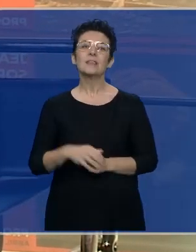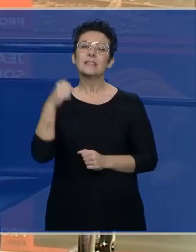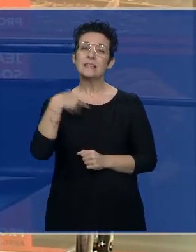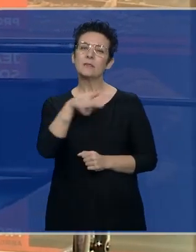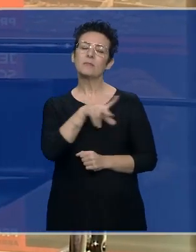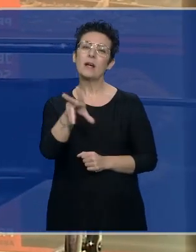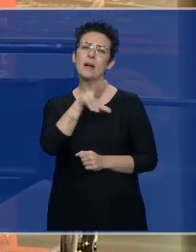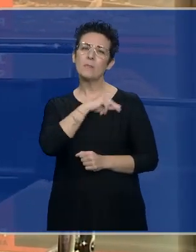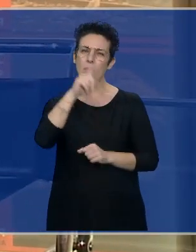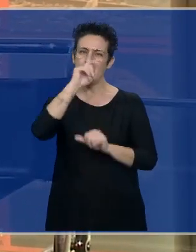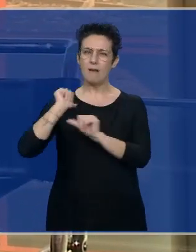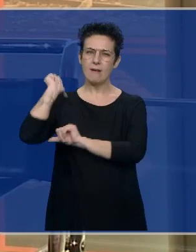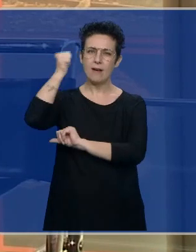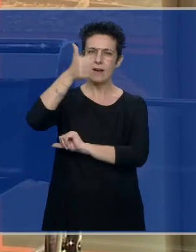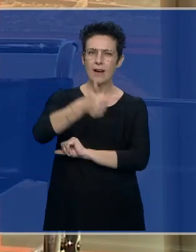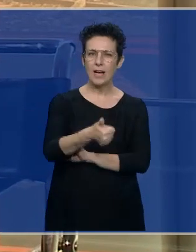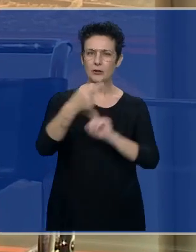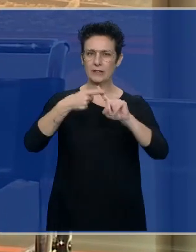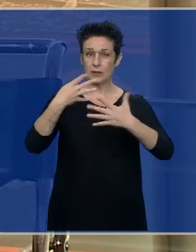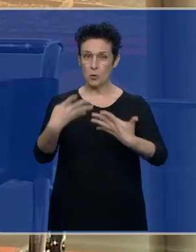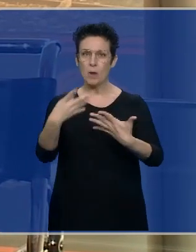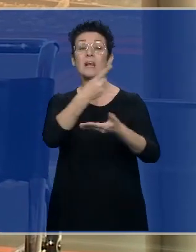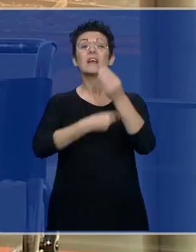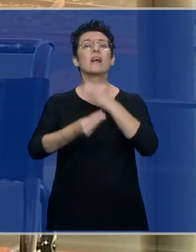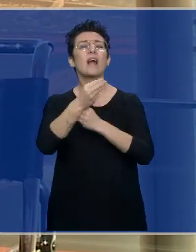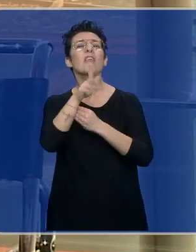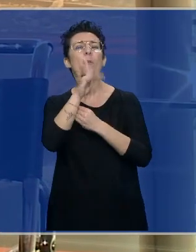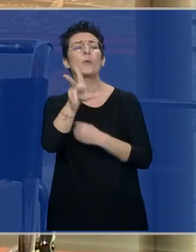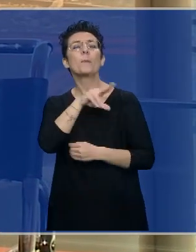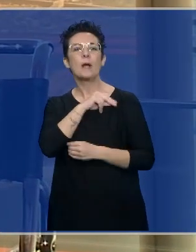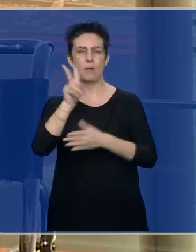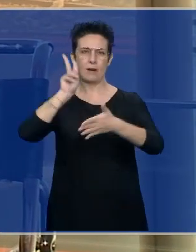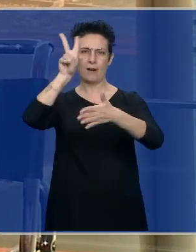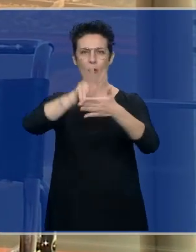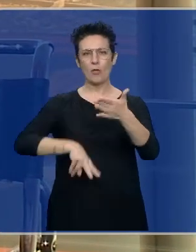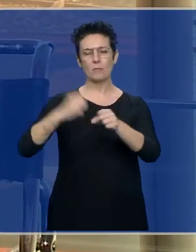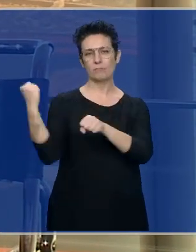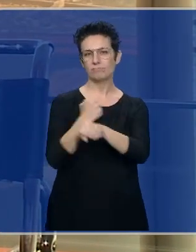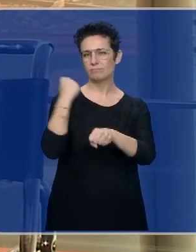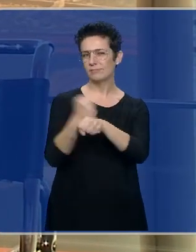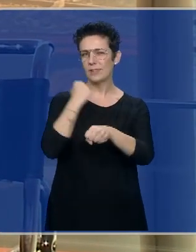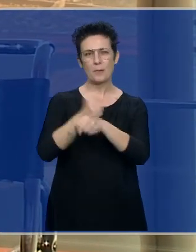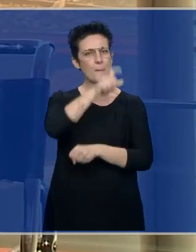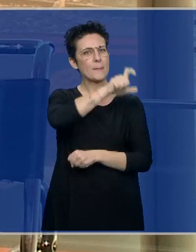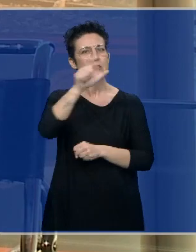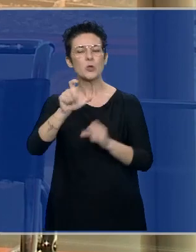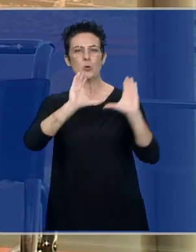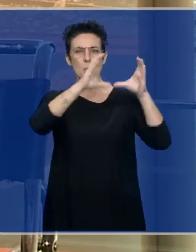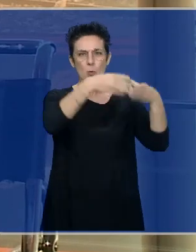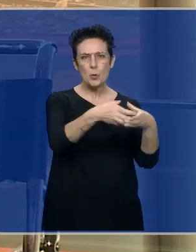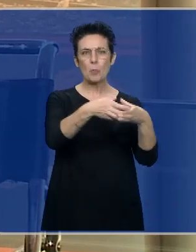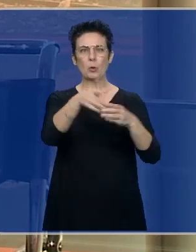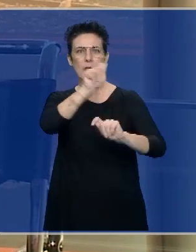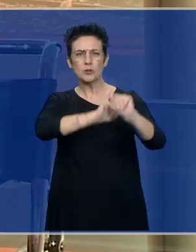edición de estos premios que nacieron para reconocer la labor de aquellas personas, de aquellos colectivos, de aquellas